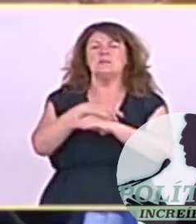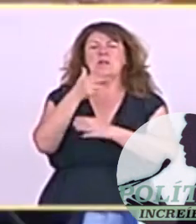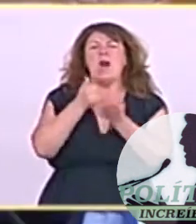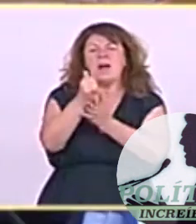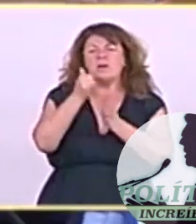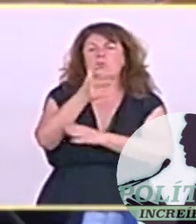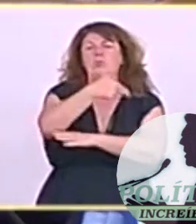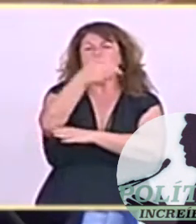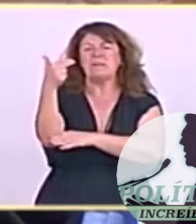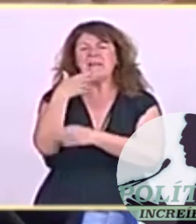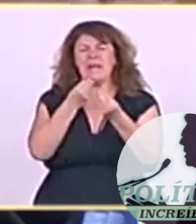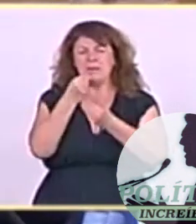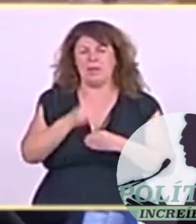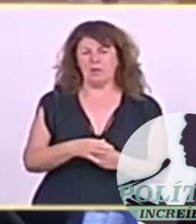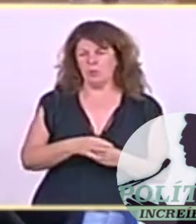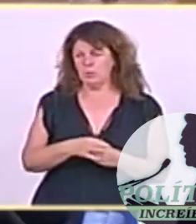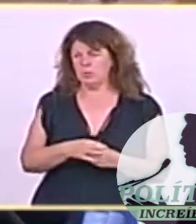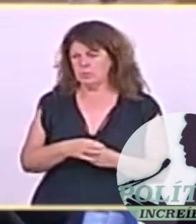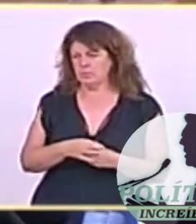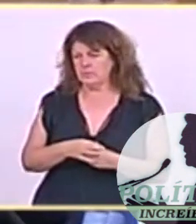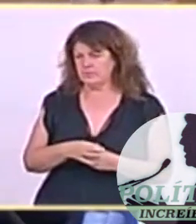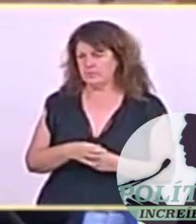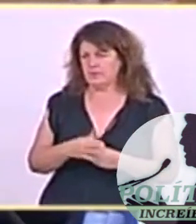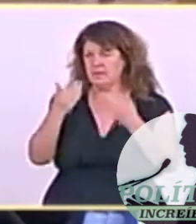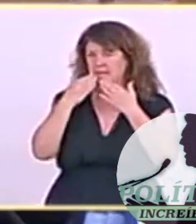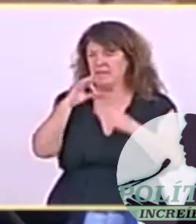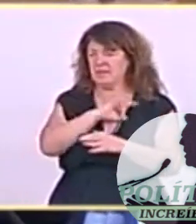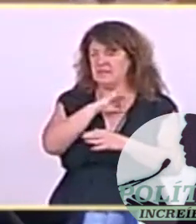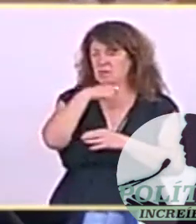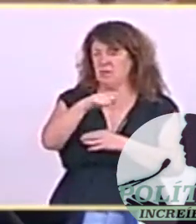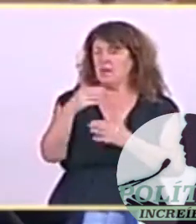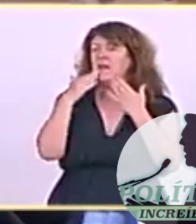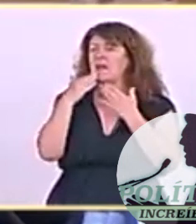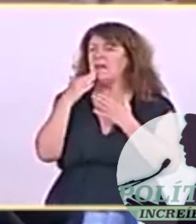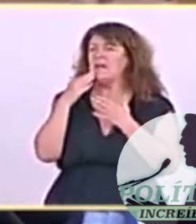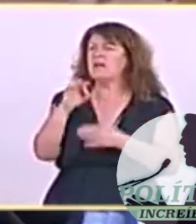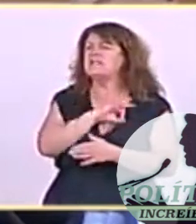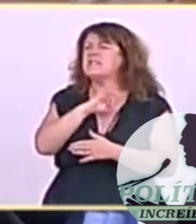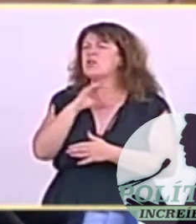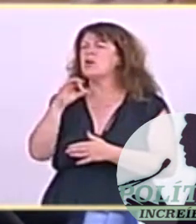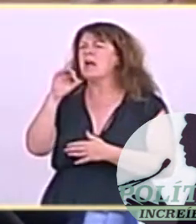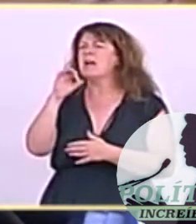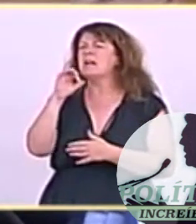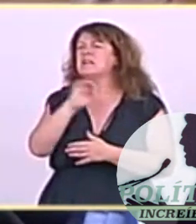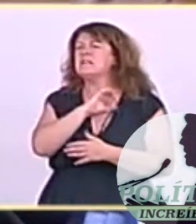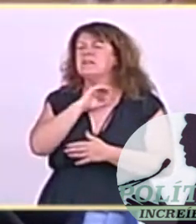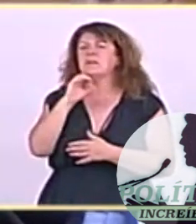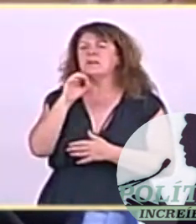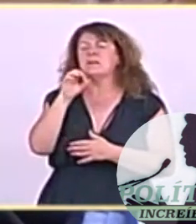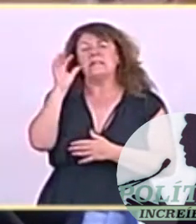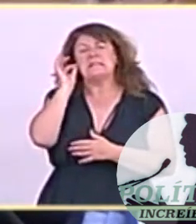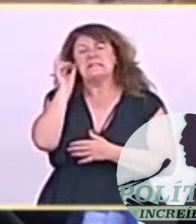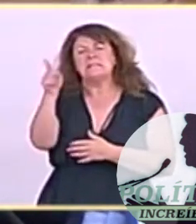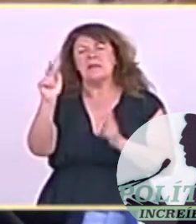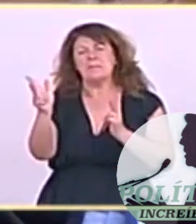señor presidente. Muchas gracias, señora serradora, señora Videguren. Creo que la cuestión que usted plantea tiene la mayor